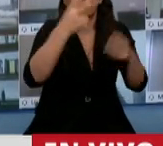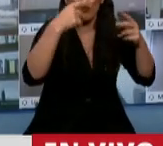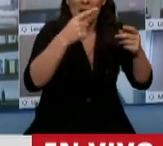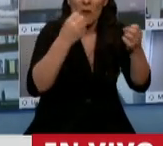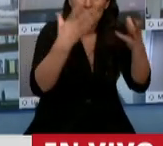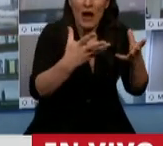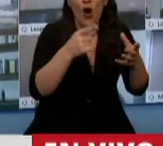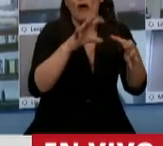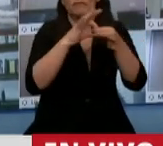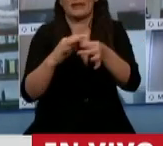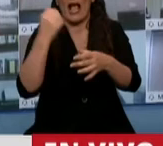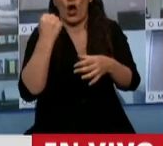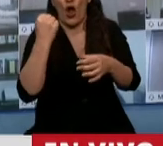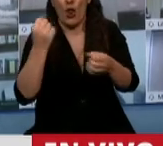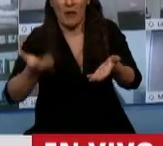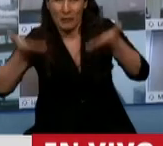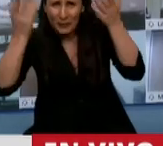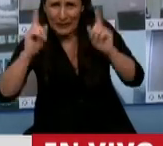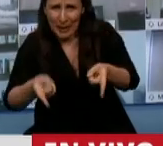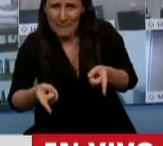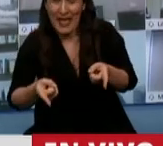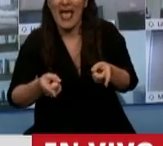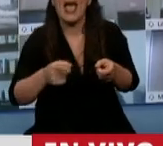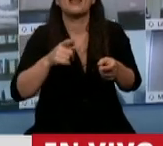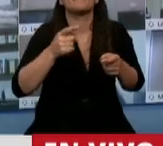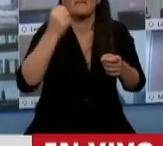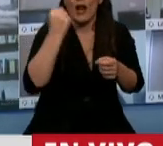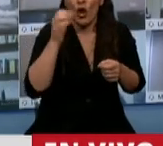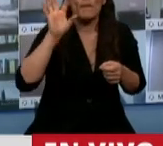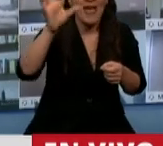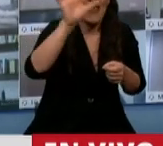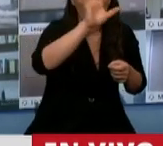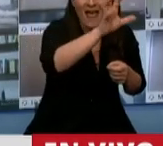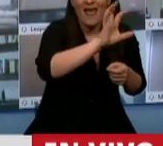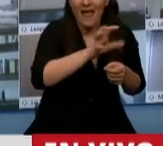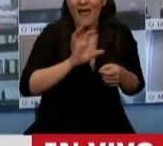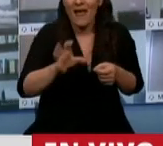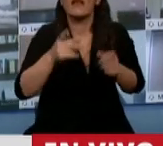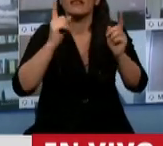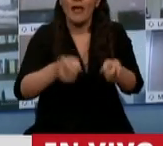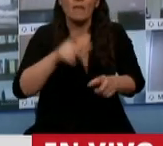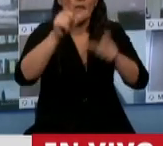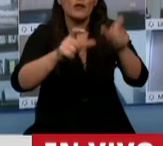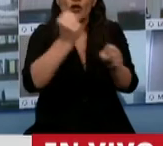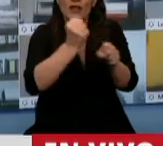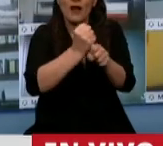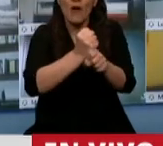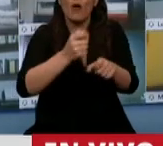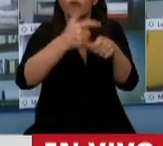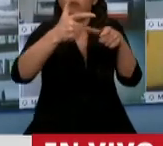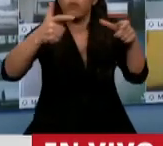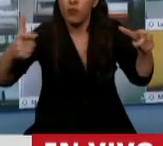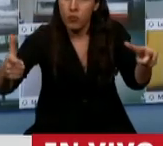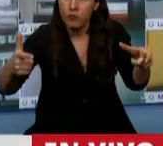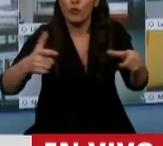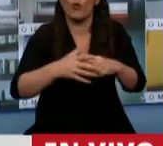económico y de desarrollo para las economías regionales y para la creación de empleo. O sea, contribuye a la